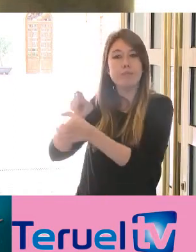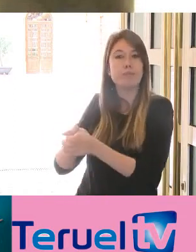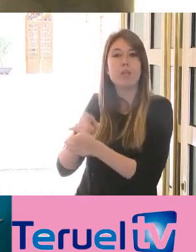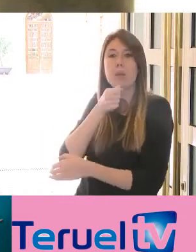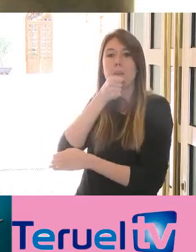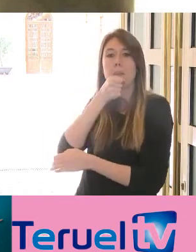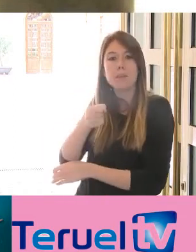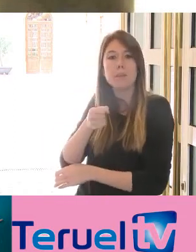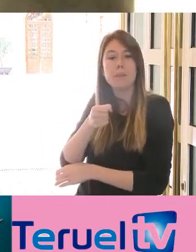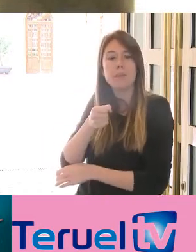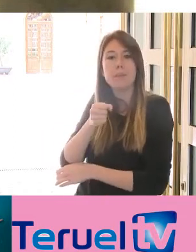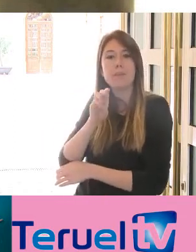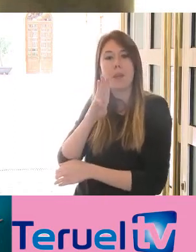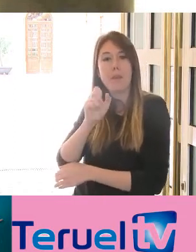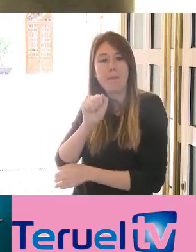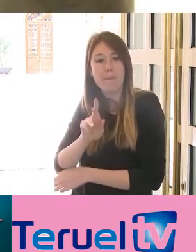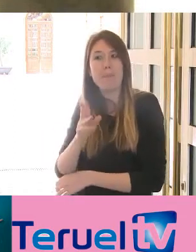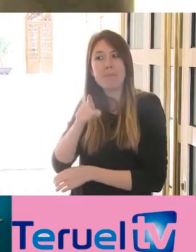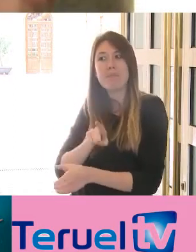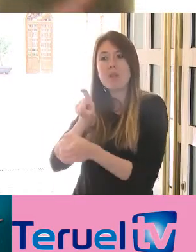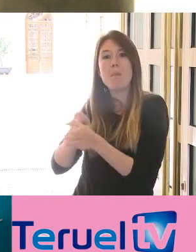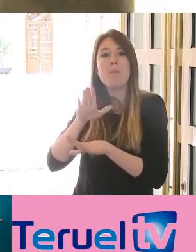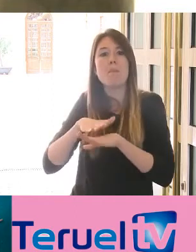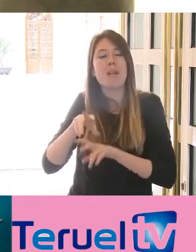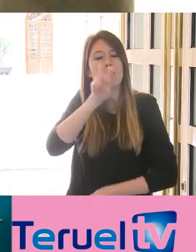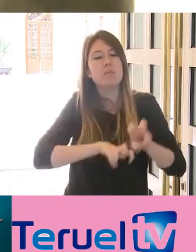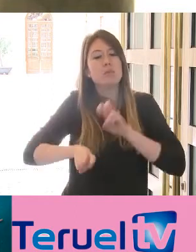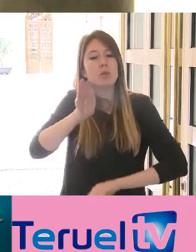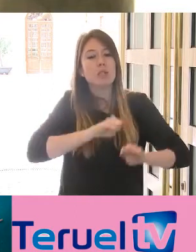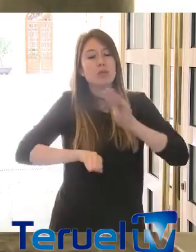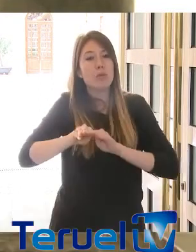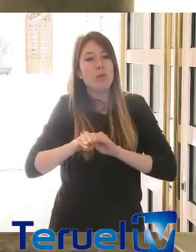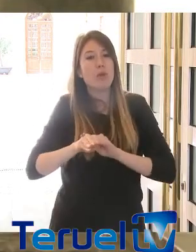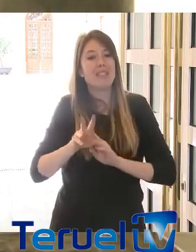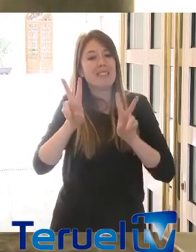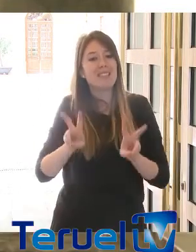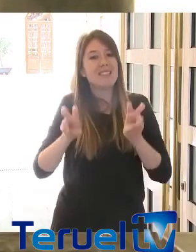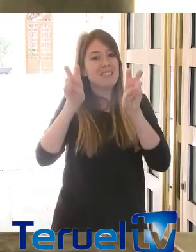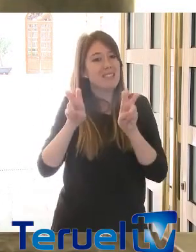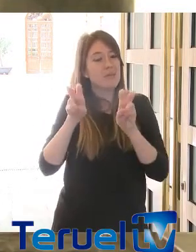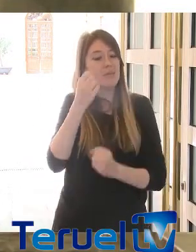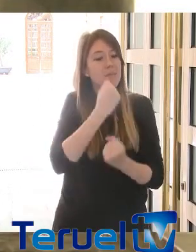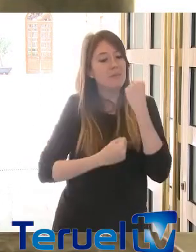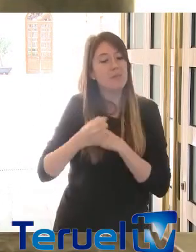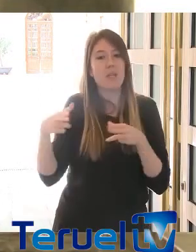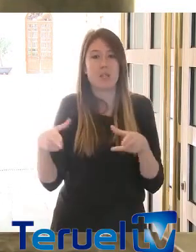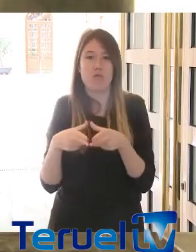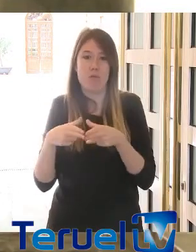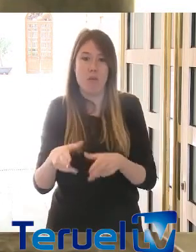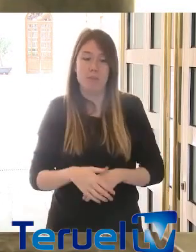está fundamentalmente para buscar soluciones, como digo, a esa vertiente sanitaria, a esa vertiente económica y a esa vertiente social.